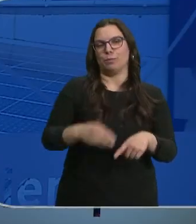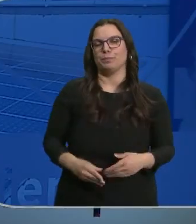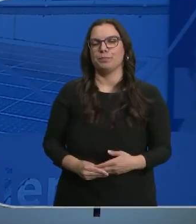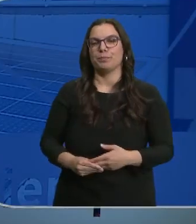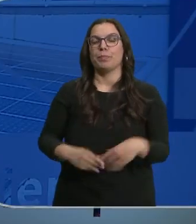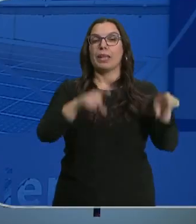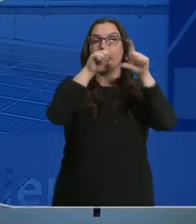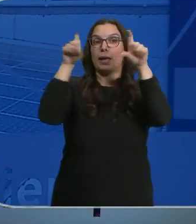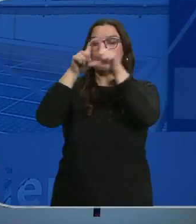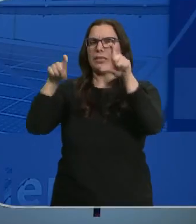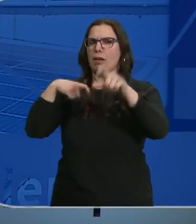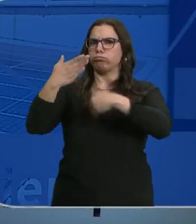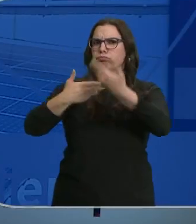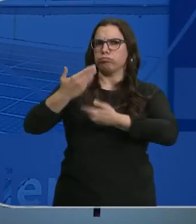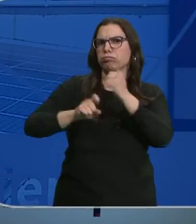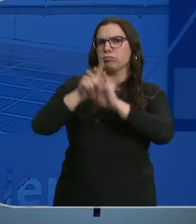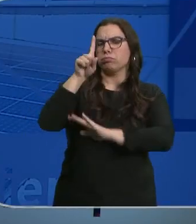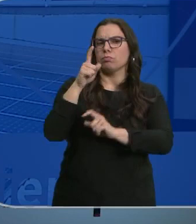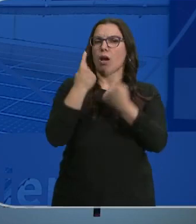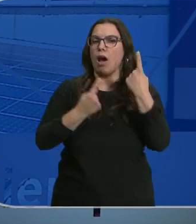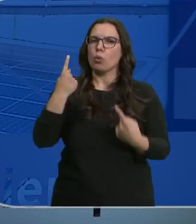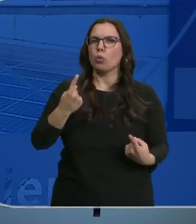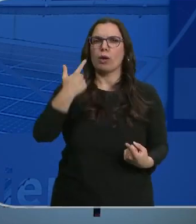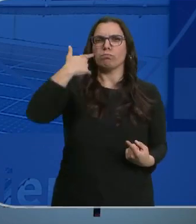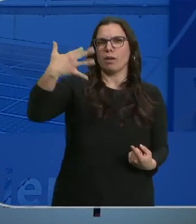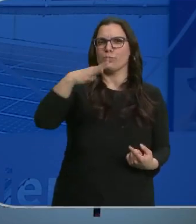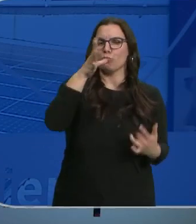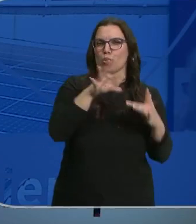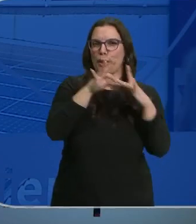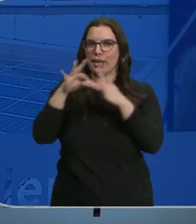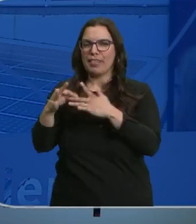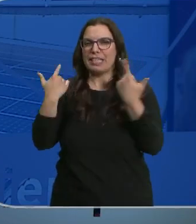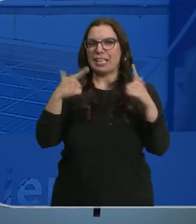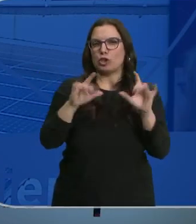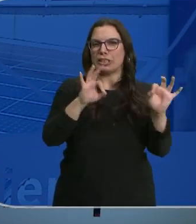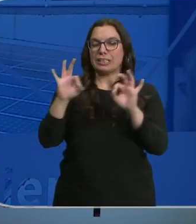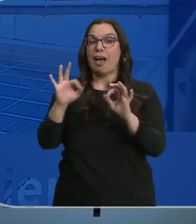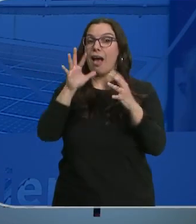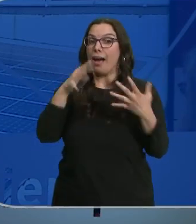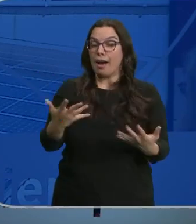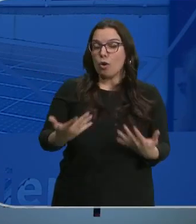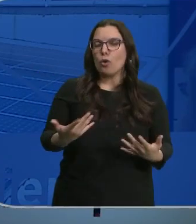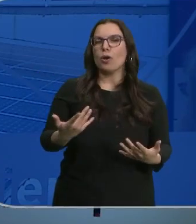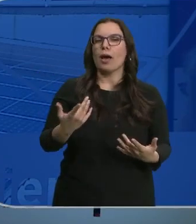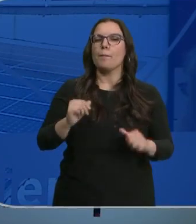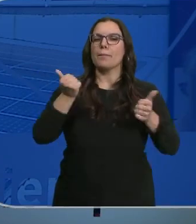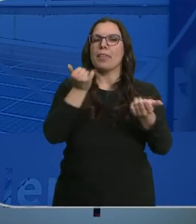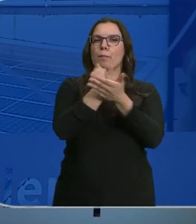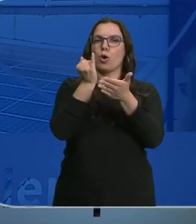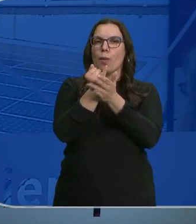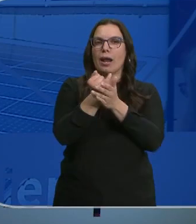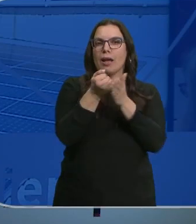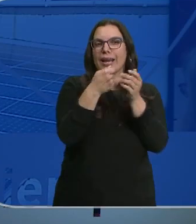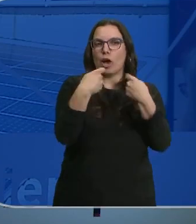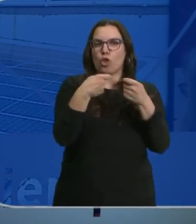Las empresas no dejan de evolucionar. Muchas de ellas son conocidas por ser líderes en un sector concreto, pero ahora se están lanzando a probar nuevos